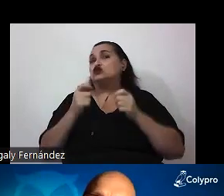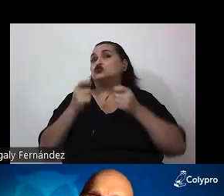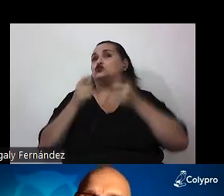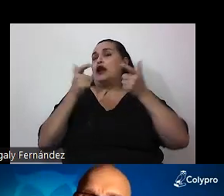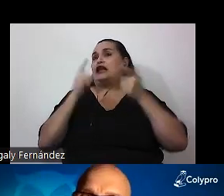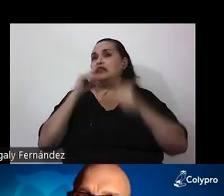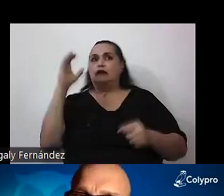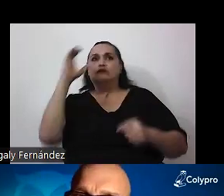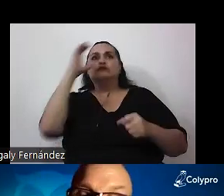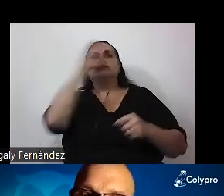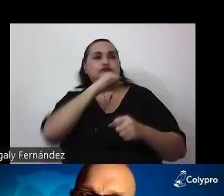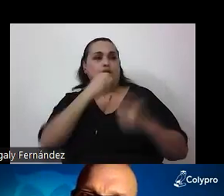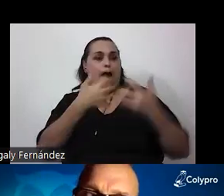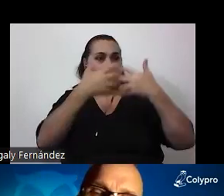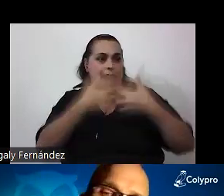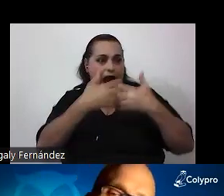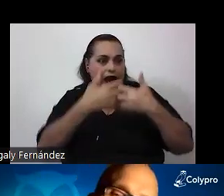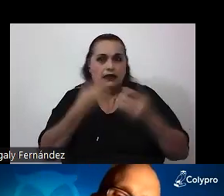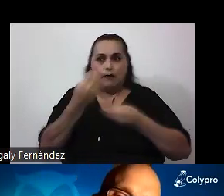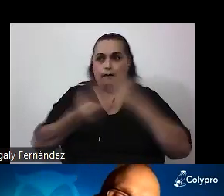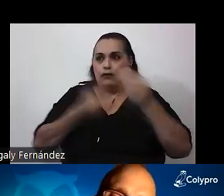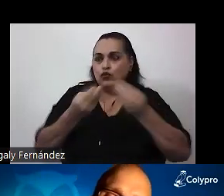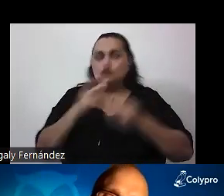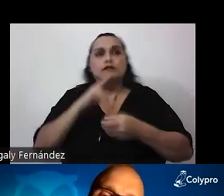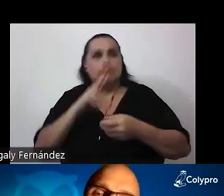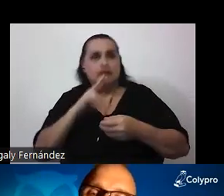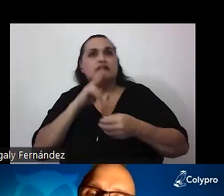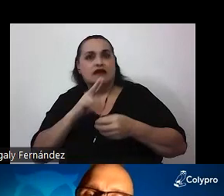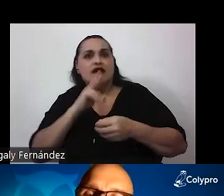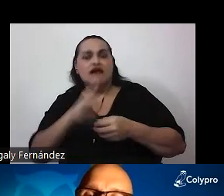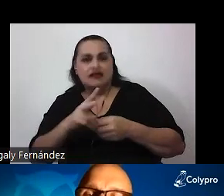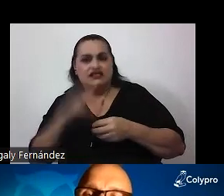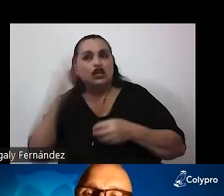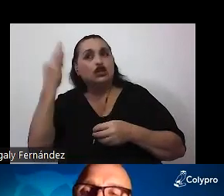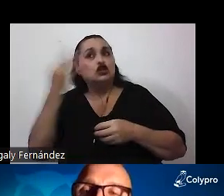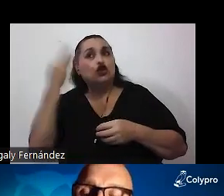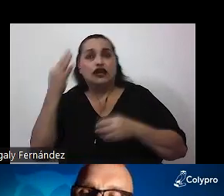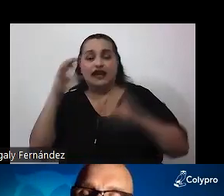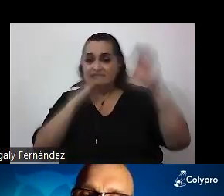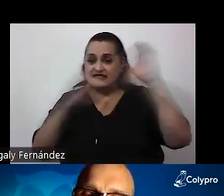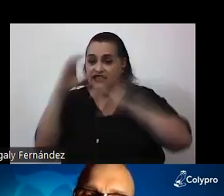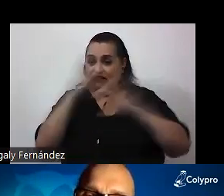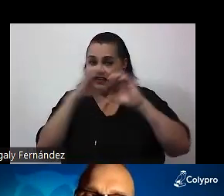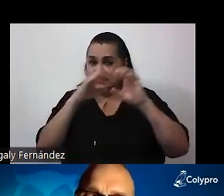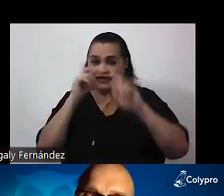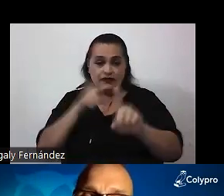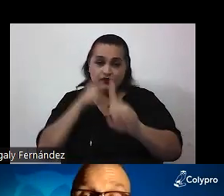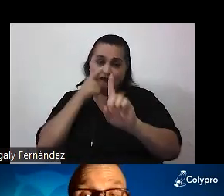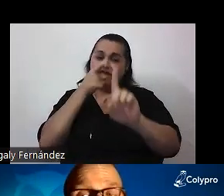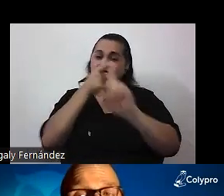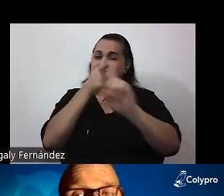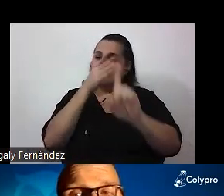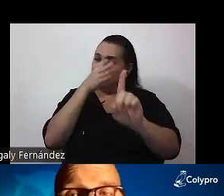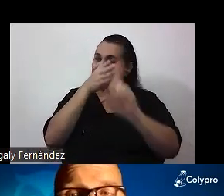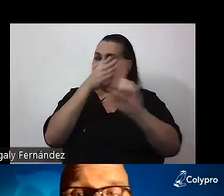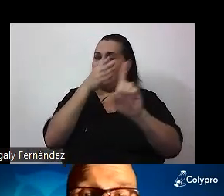suerte de máquina de producir verdades, que las teorías científicas son un fiel reflejo de la realidad. Entonces,